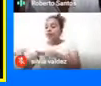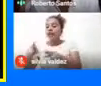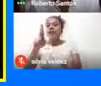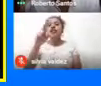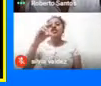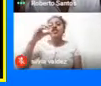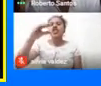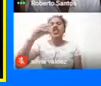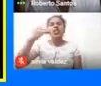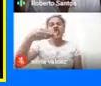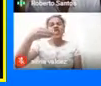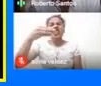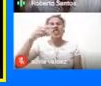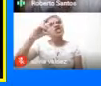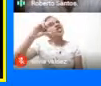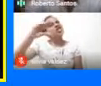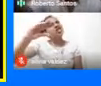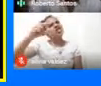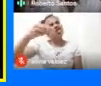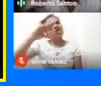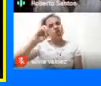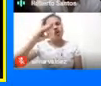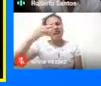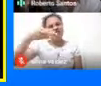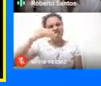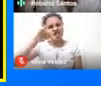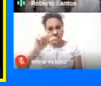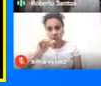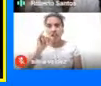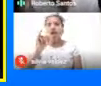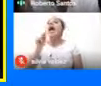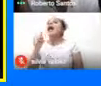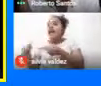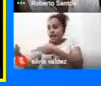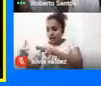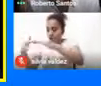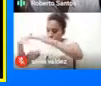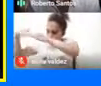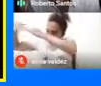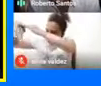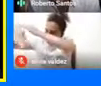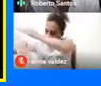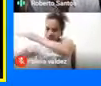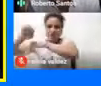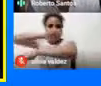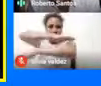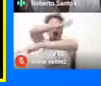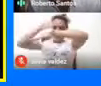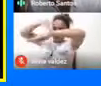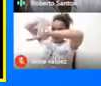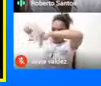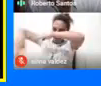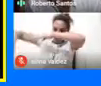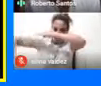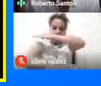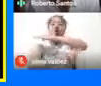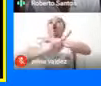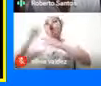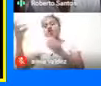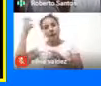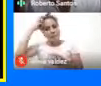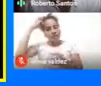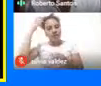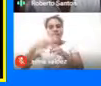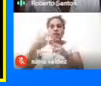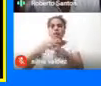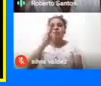séptima Que va Ambos ríos Bajan de los cerros Otra piedra Que se conoce Como la piedra